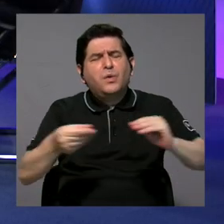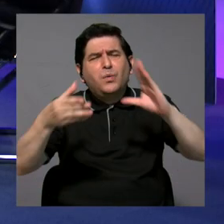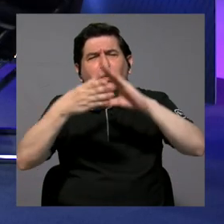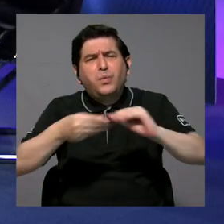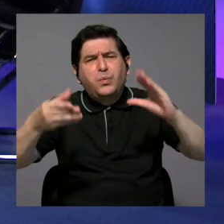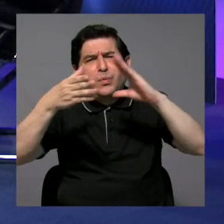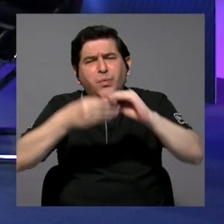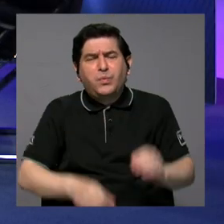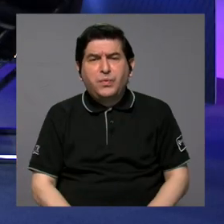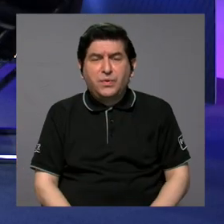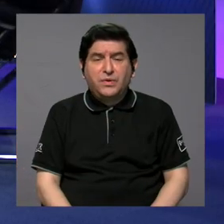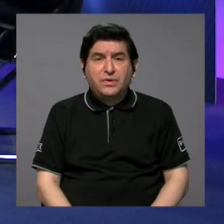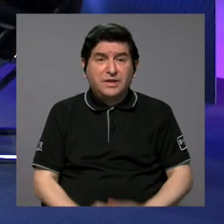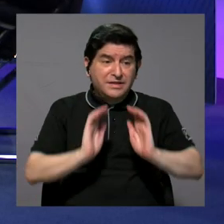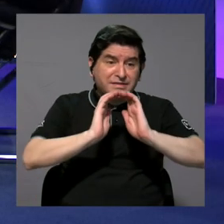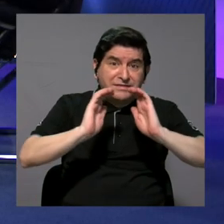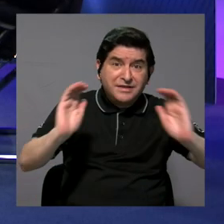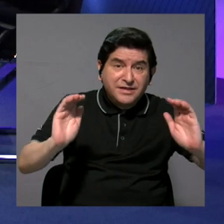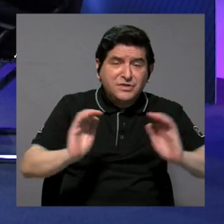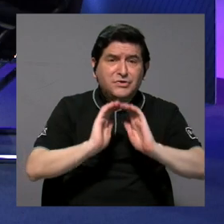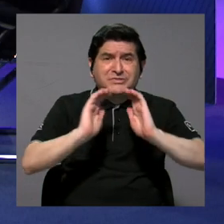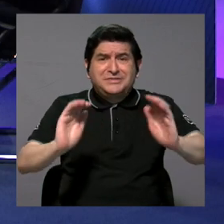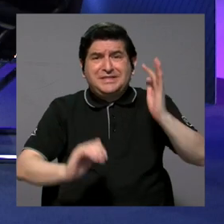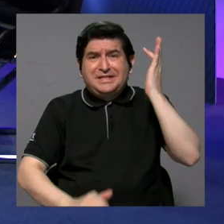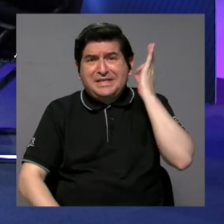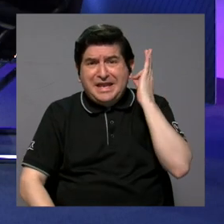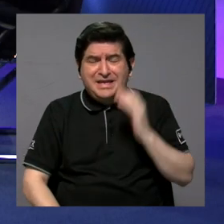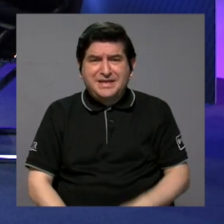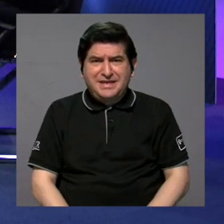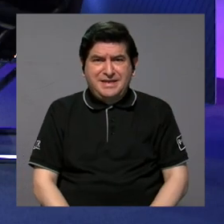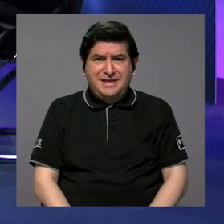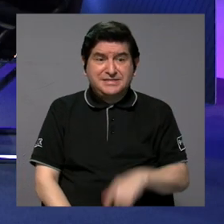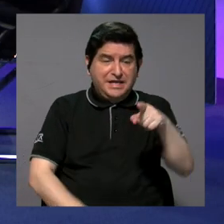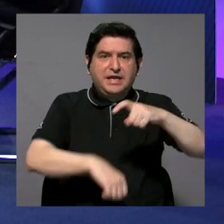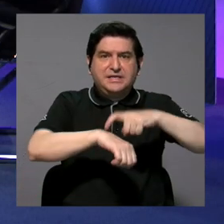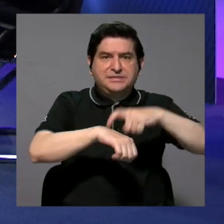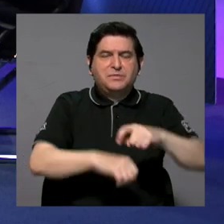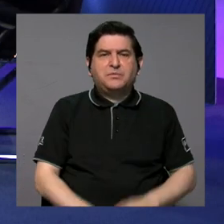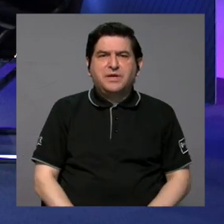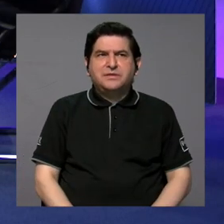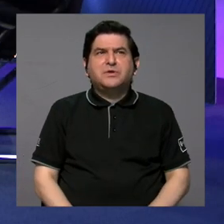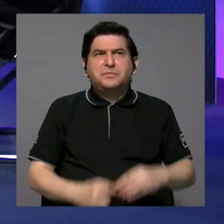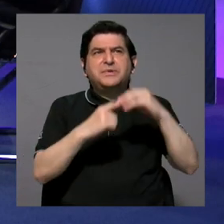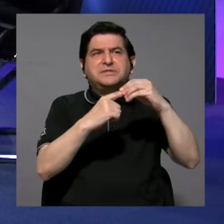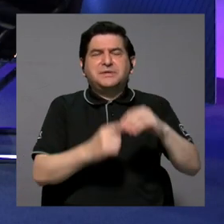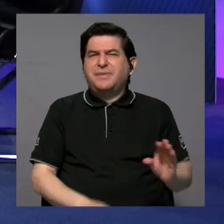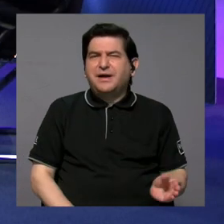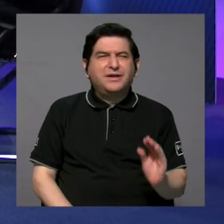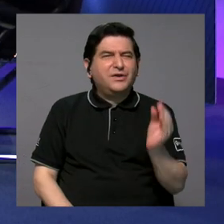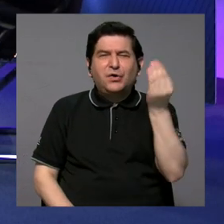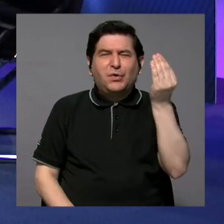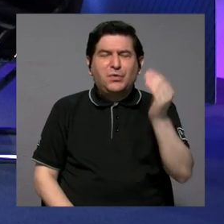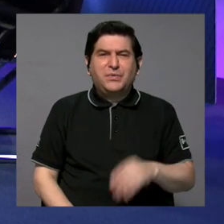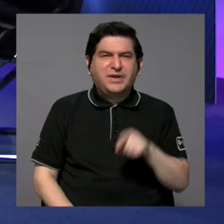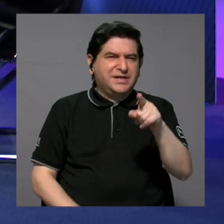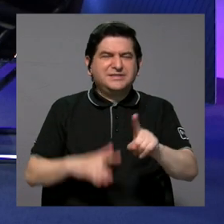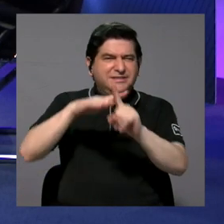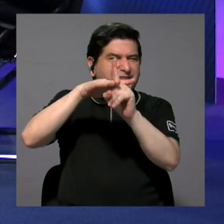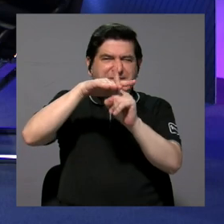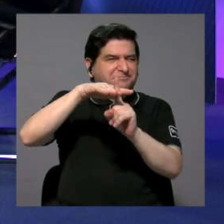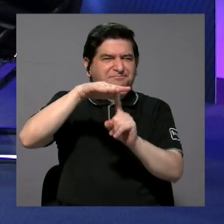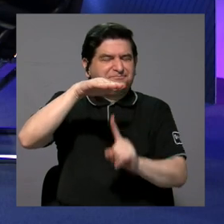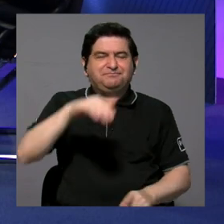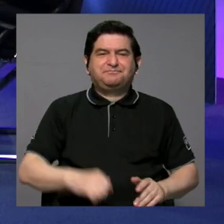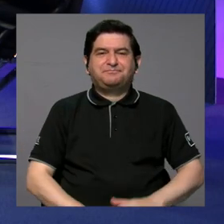cómo de la cantidad de niños, niñas, ¿verdad? Más niños y niñas en ese momento que adolescentes, la adolescencia todavía está... Todavía está muy visibilizada en ese